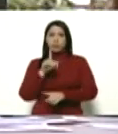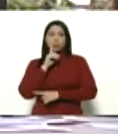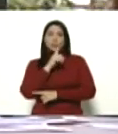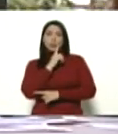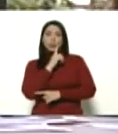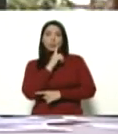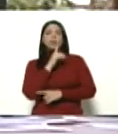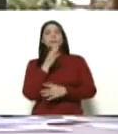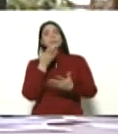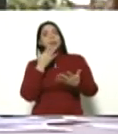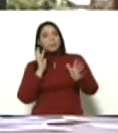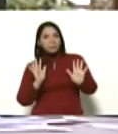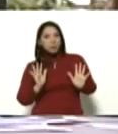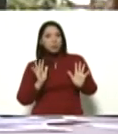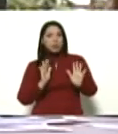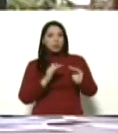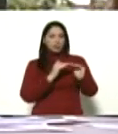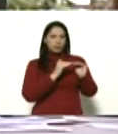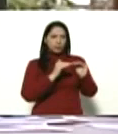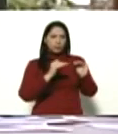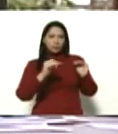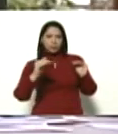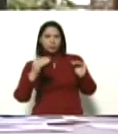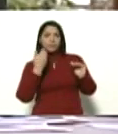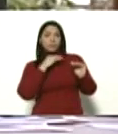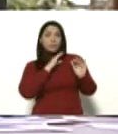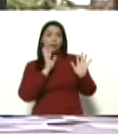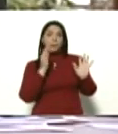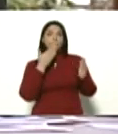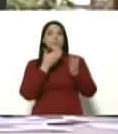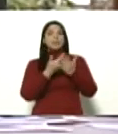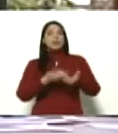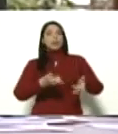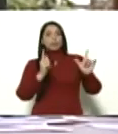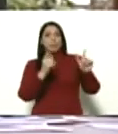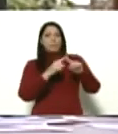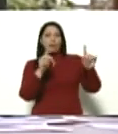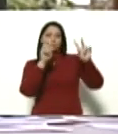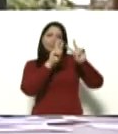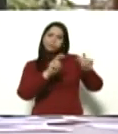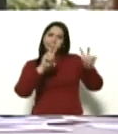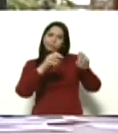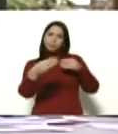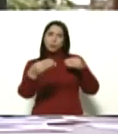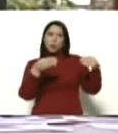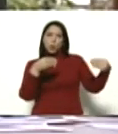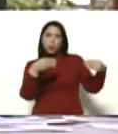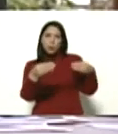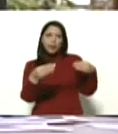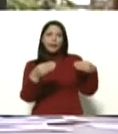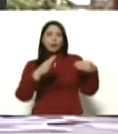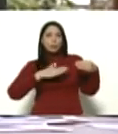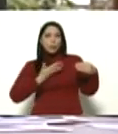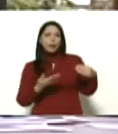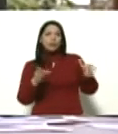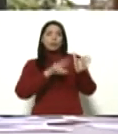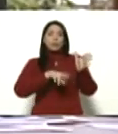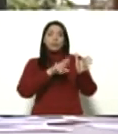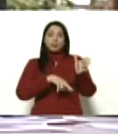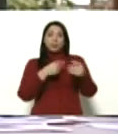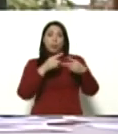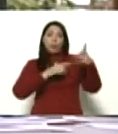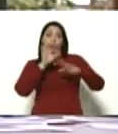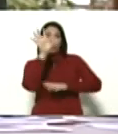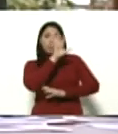epidemiológicamente, y piden autorización para estudiar este modelo para poderlo replicar en otros